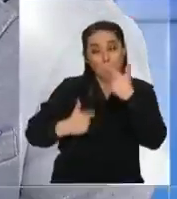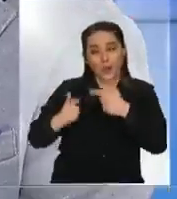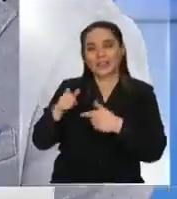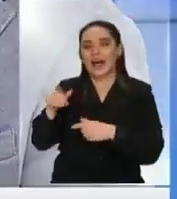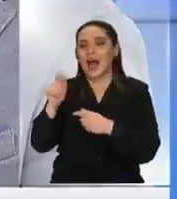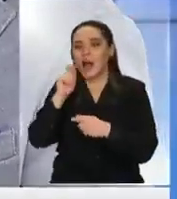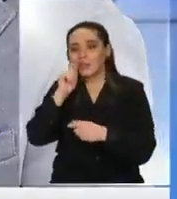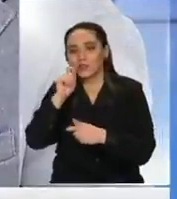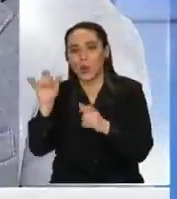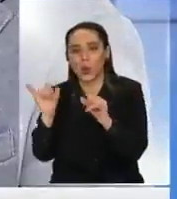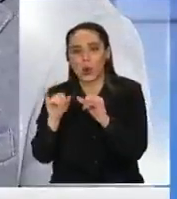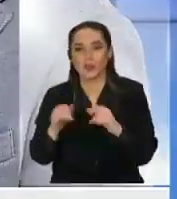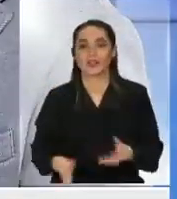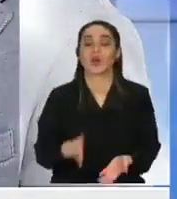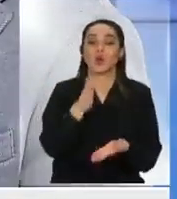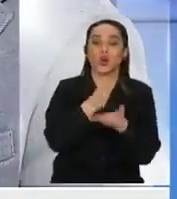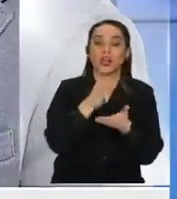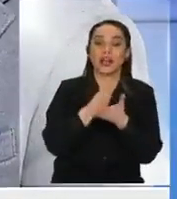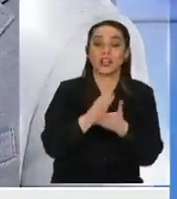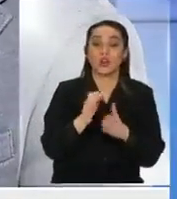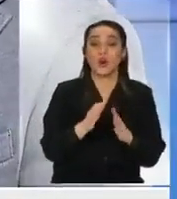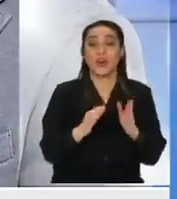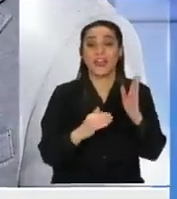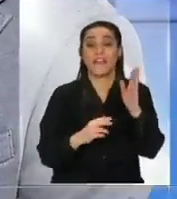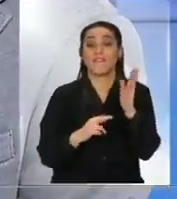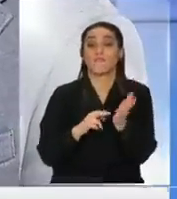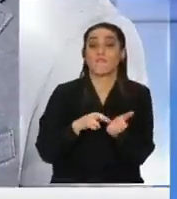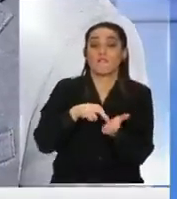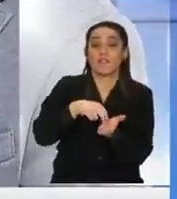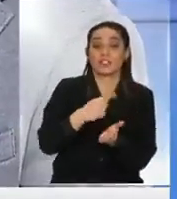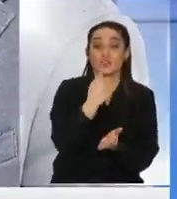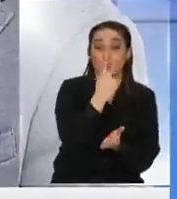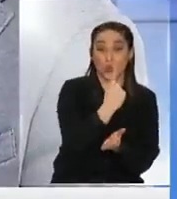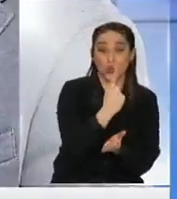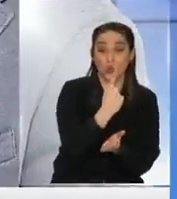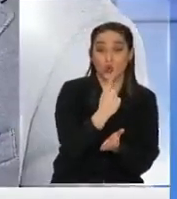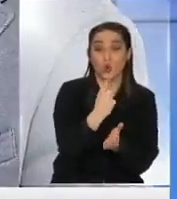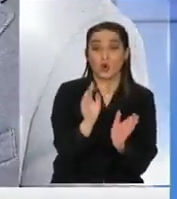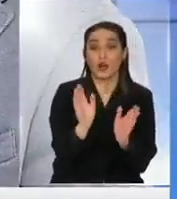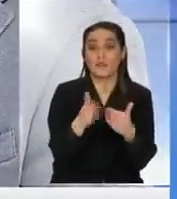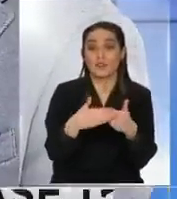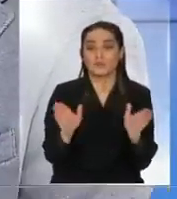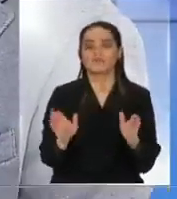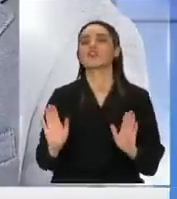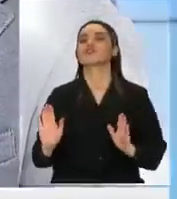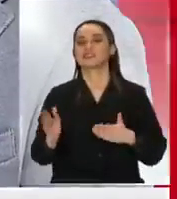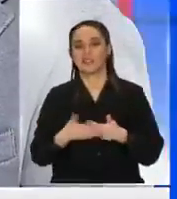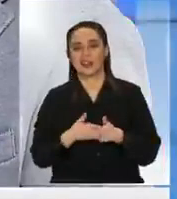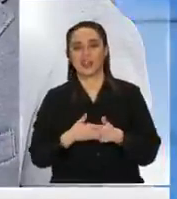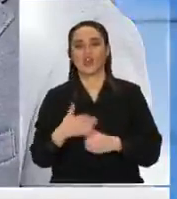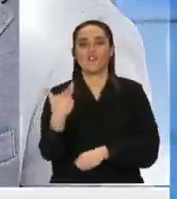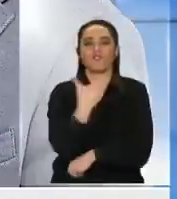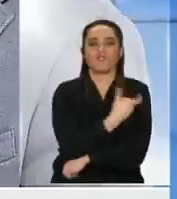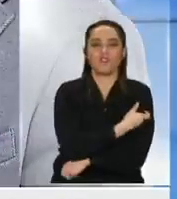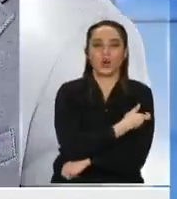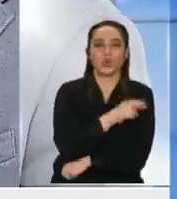abierto o cerrado en fase 1 en fase 1 cerrado vacuna rusa o vacuna china